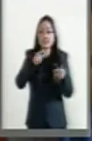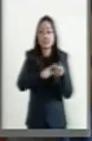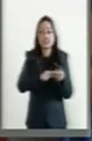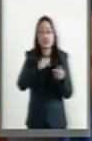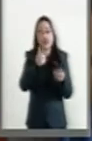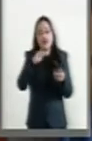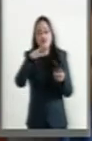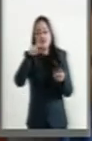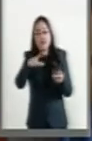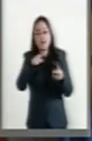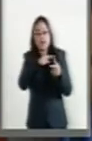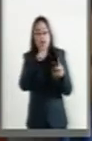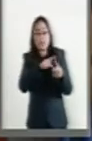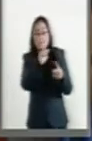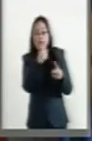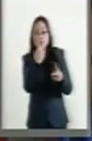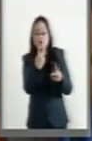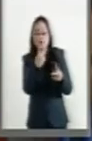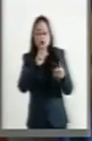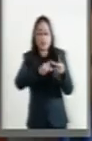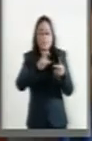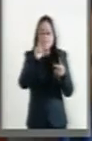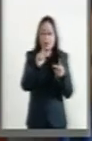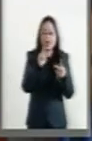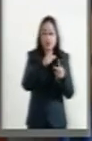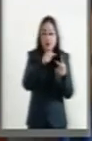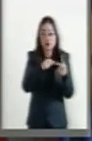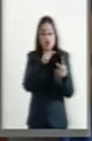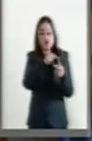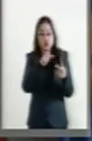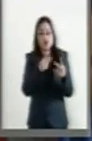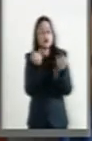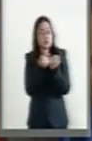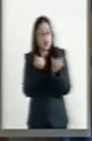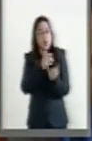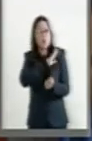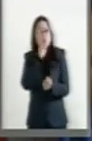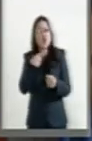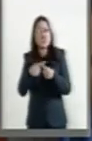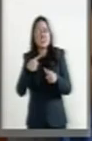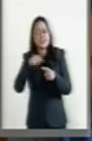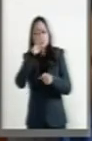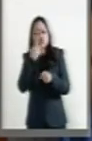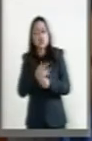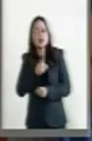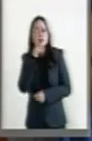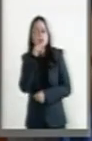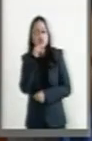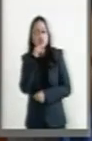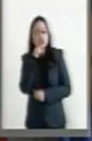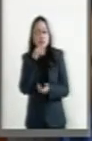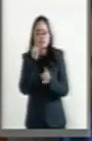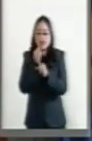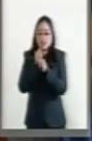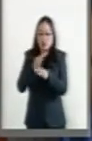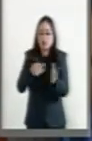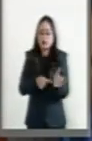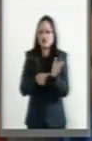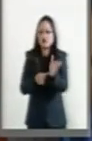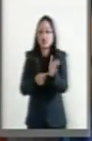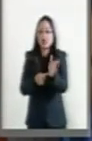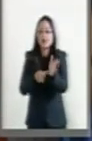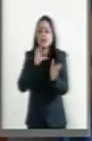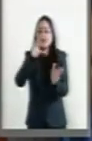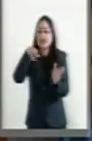Echeverría de 20 también perdieron la vida en manos de policías. Aquí está el informe de la